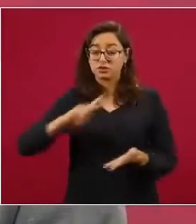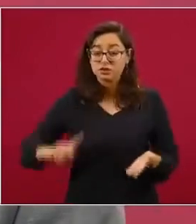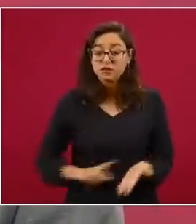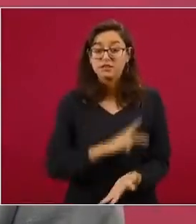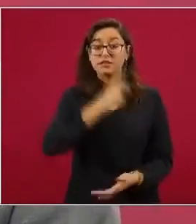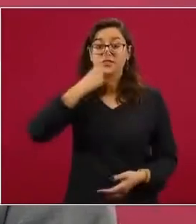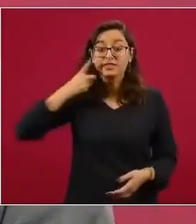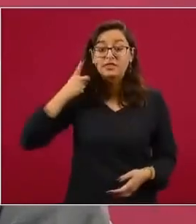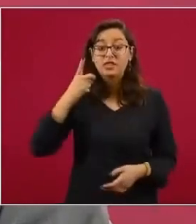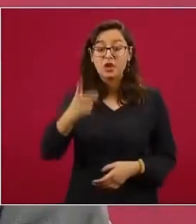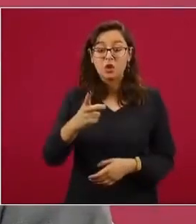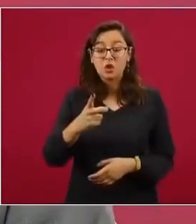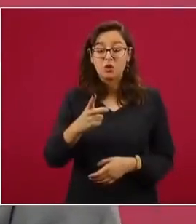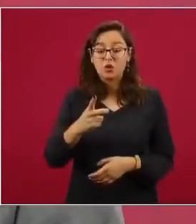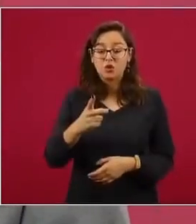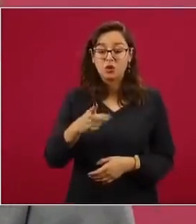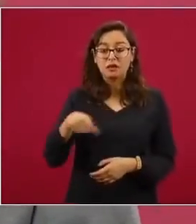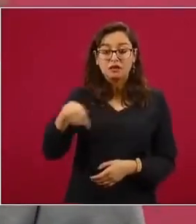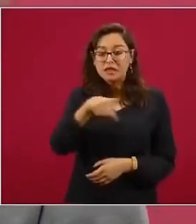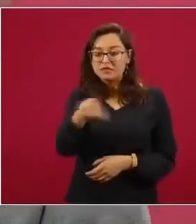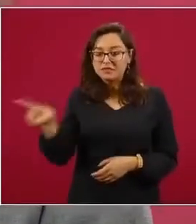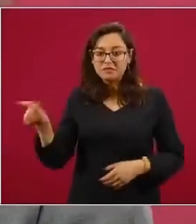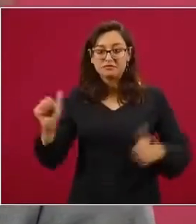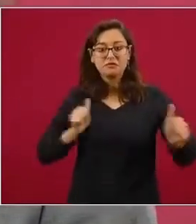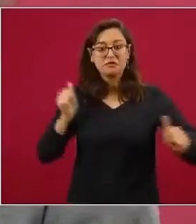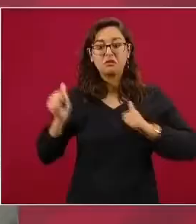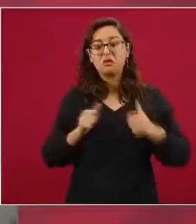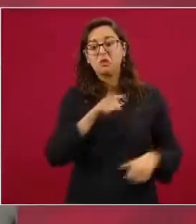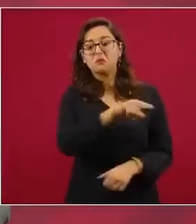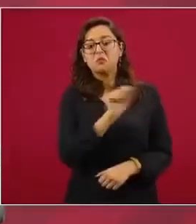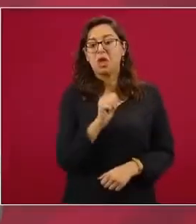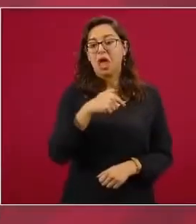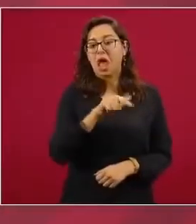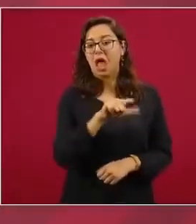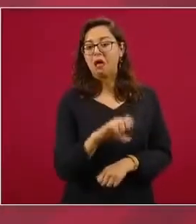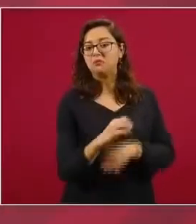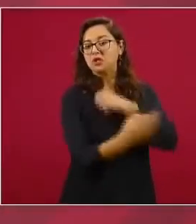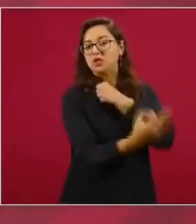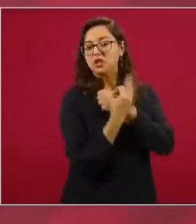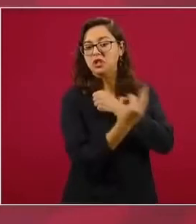que no se use mi nombre, porque hay unos